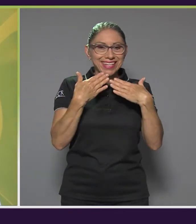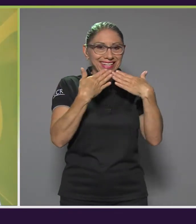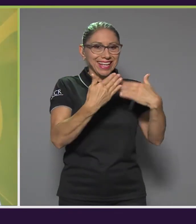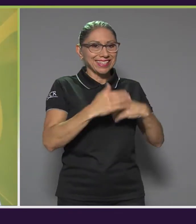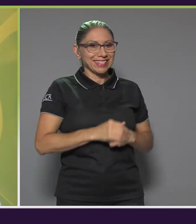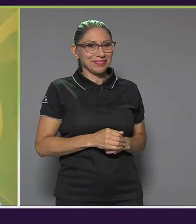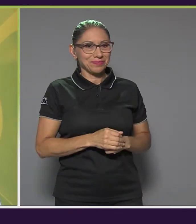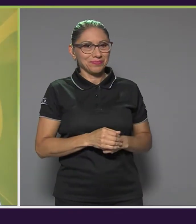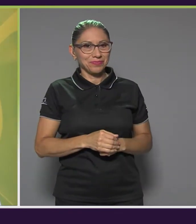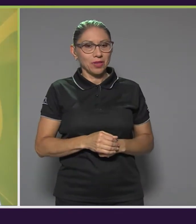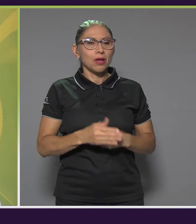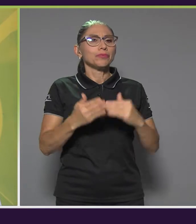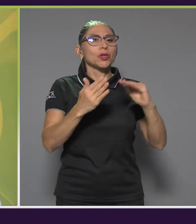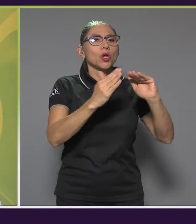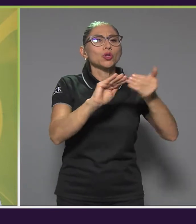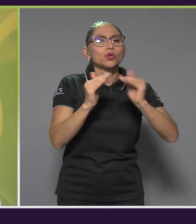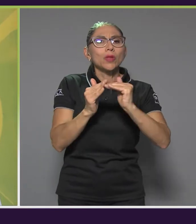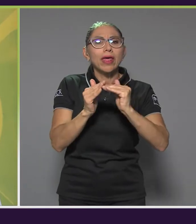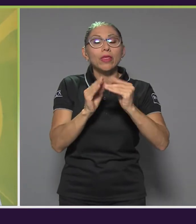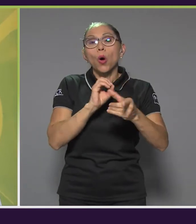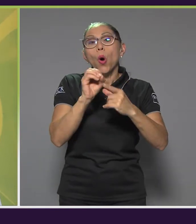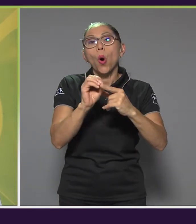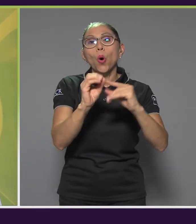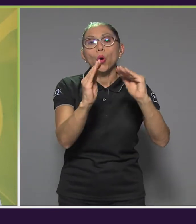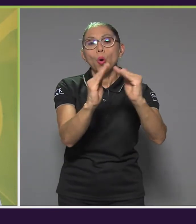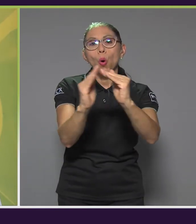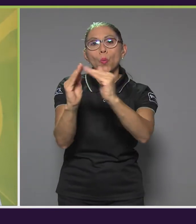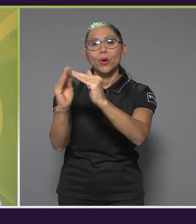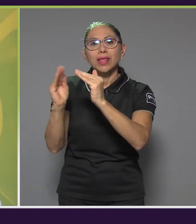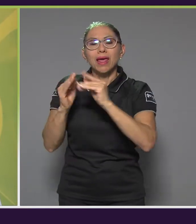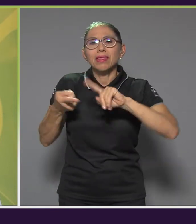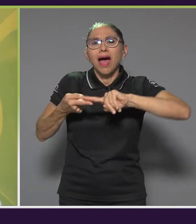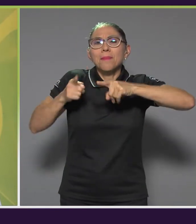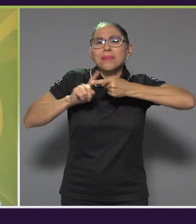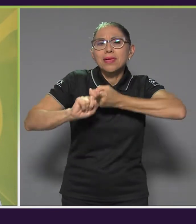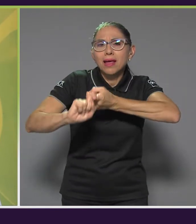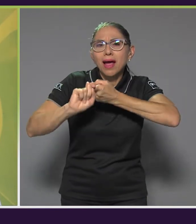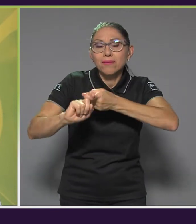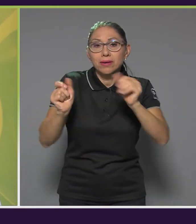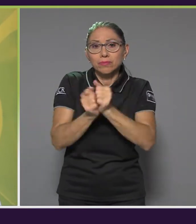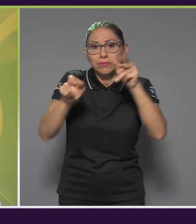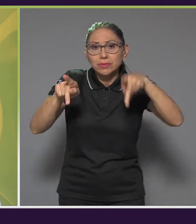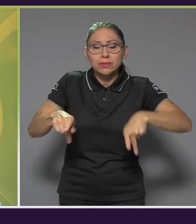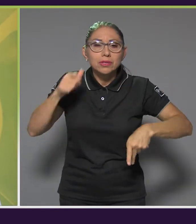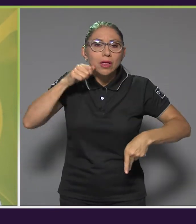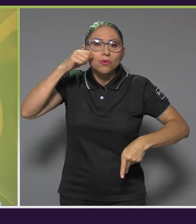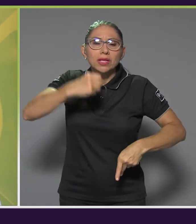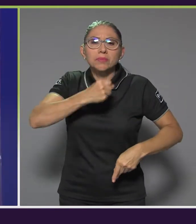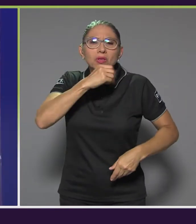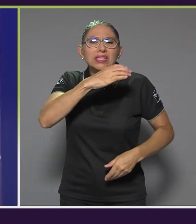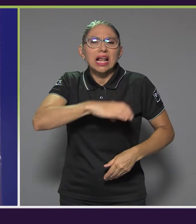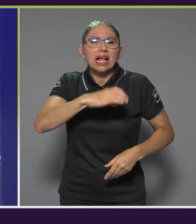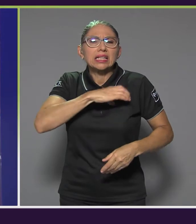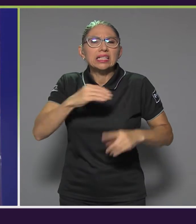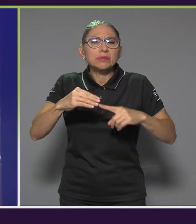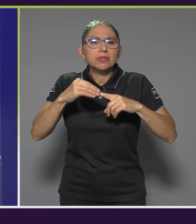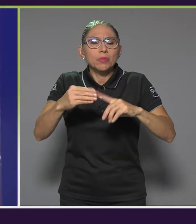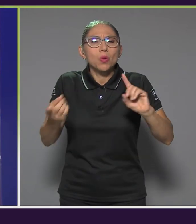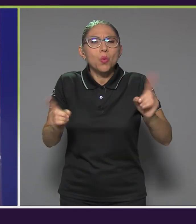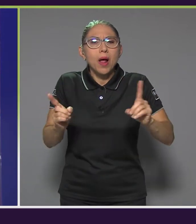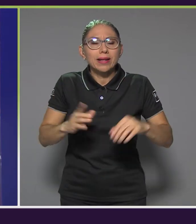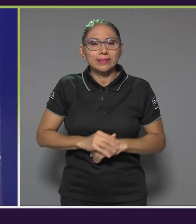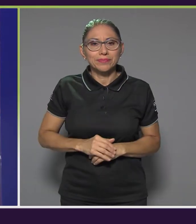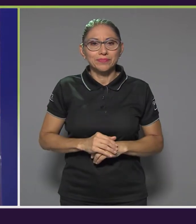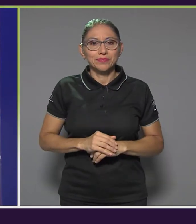define una comunidad o una ciudad como amigable con las personas adultas mayores? ¿Cuáles son esas características principales? Bueno, en realidad una